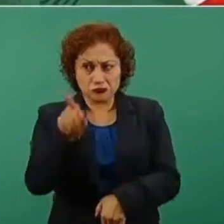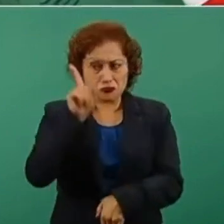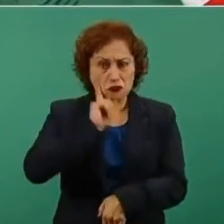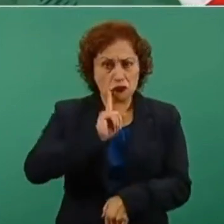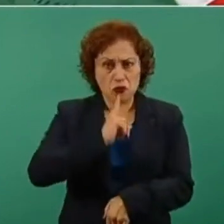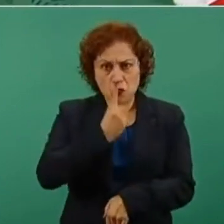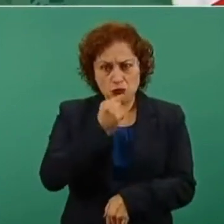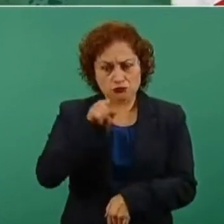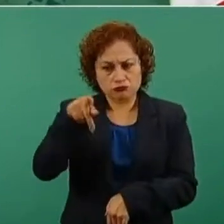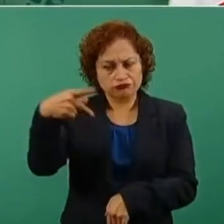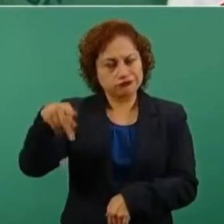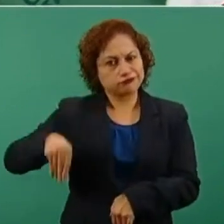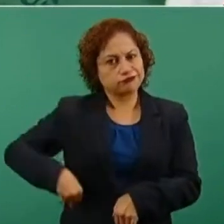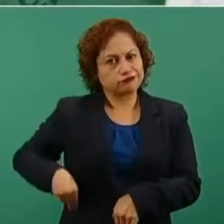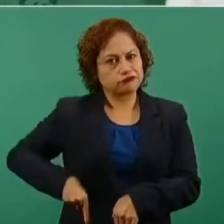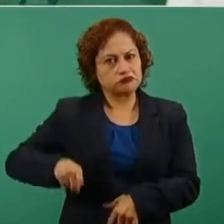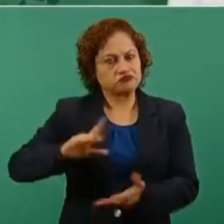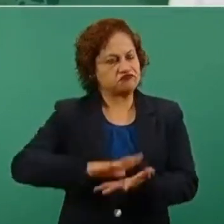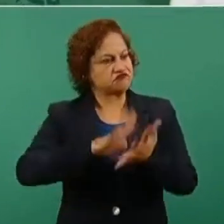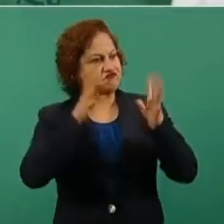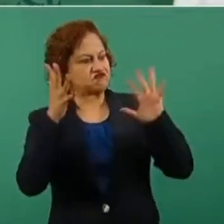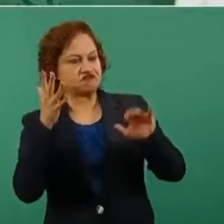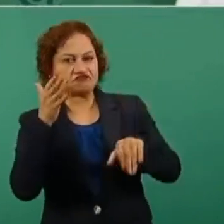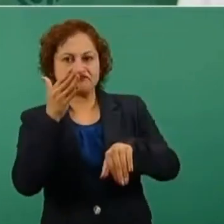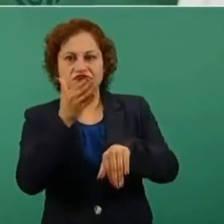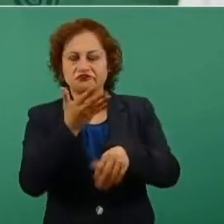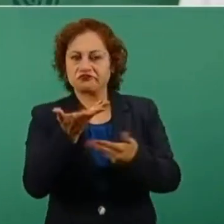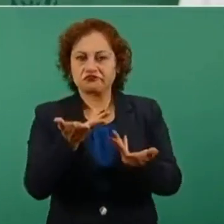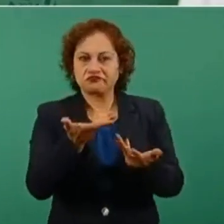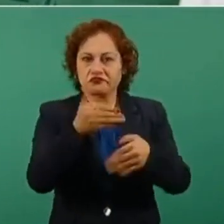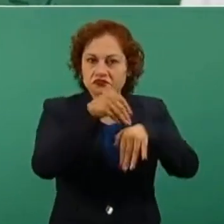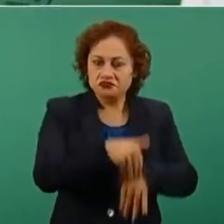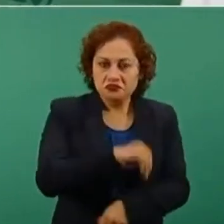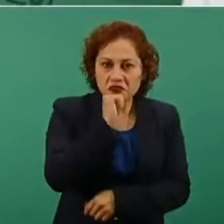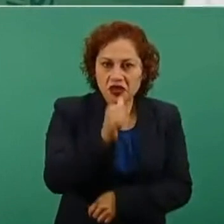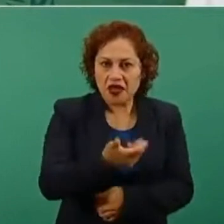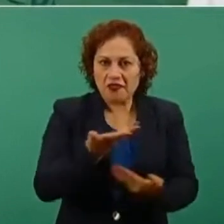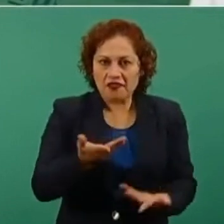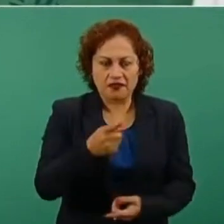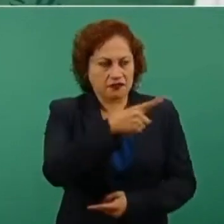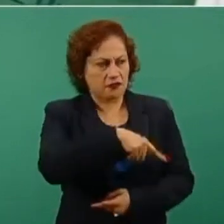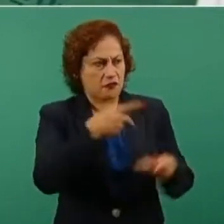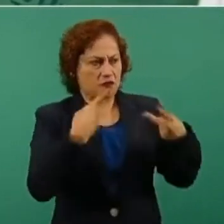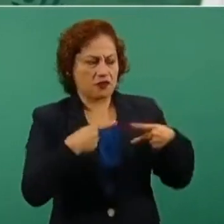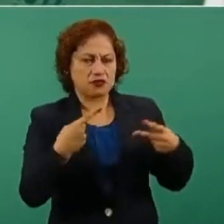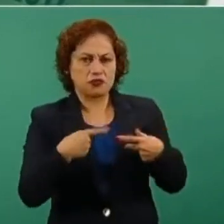los provocadores incendiando.